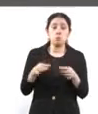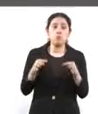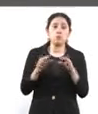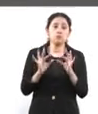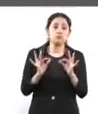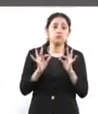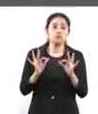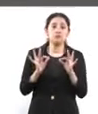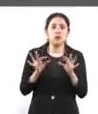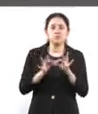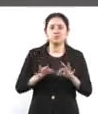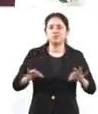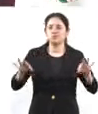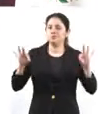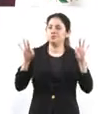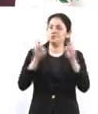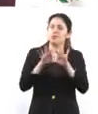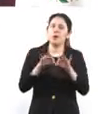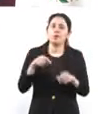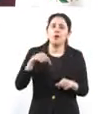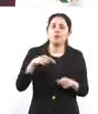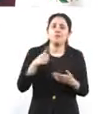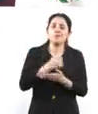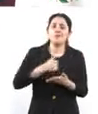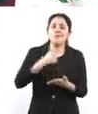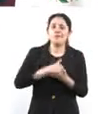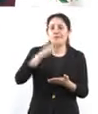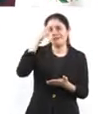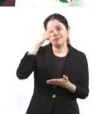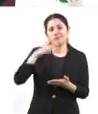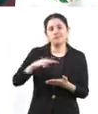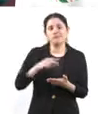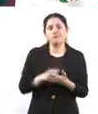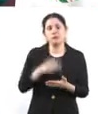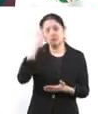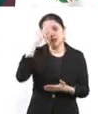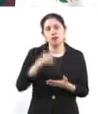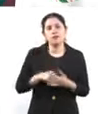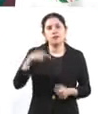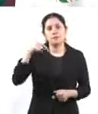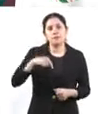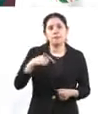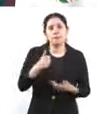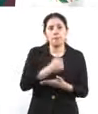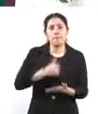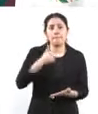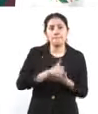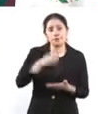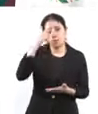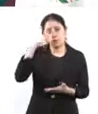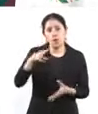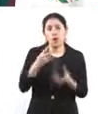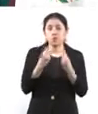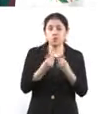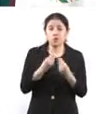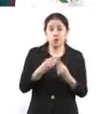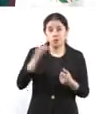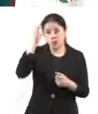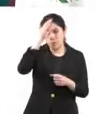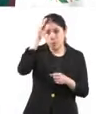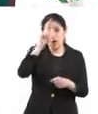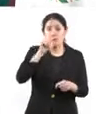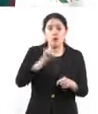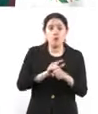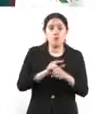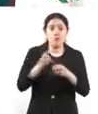importantísimo para la ciudad. La ciudad es de las entidades con más oferta cultural, me atrevería a decir, del mundo, no solamente